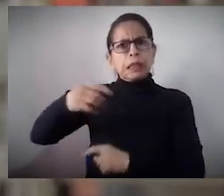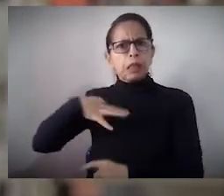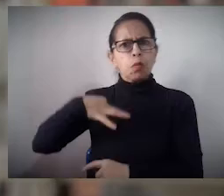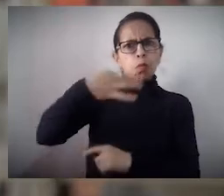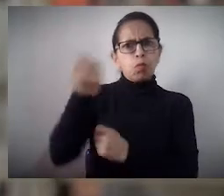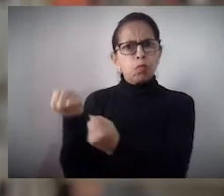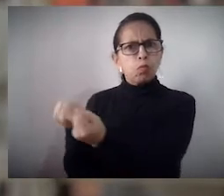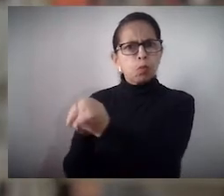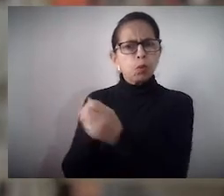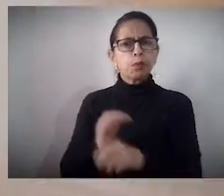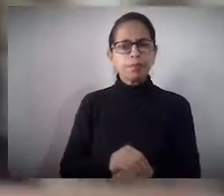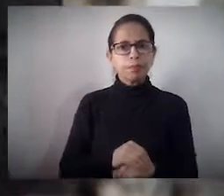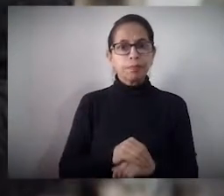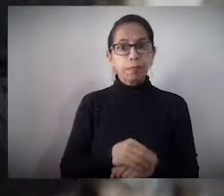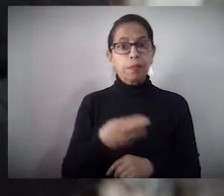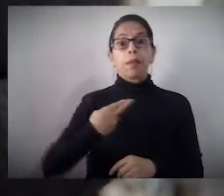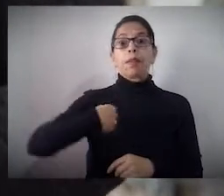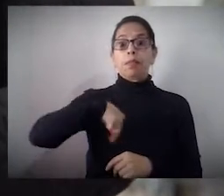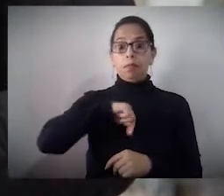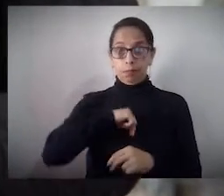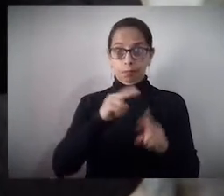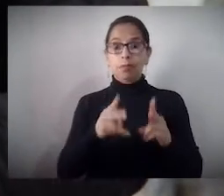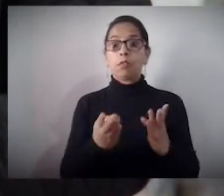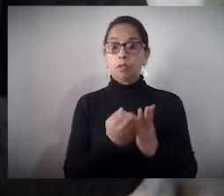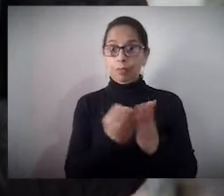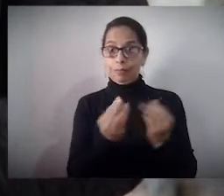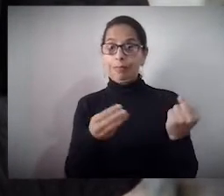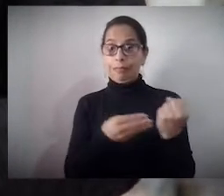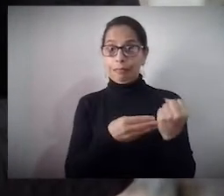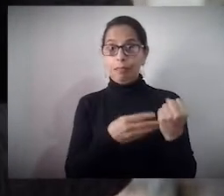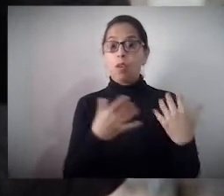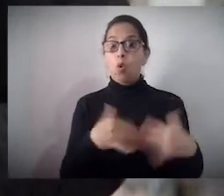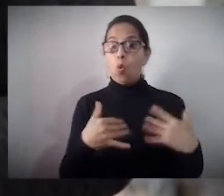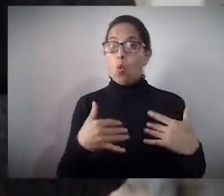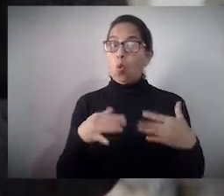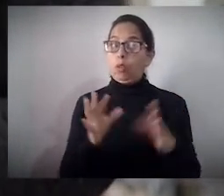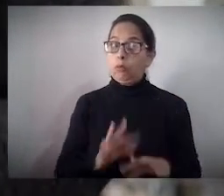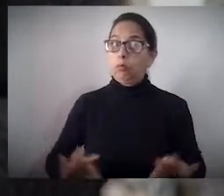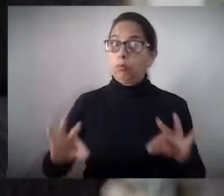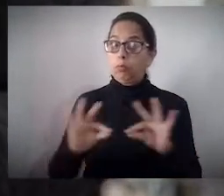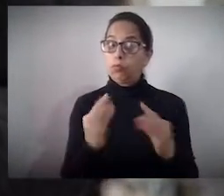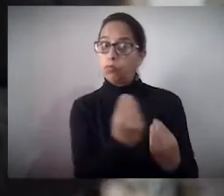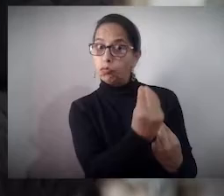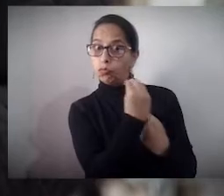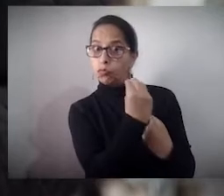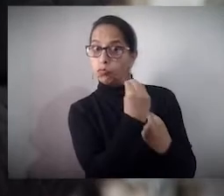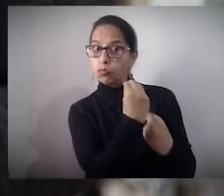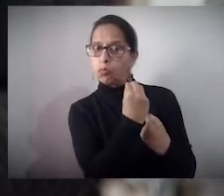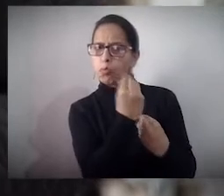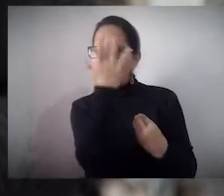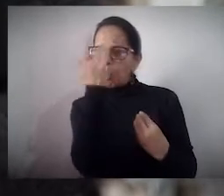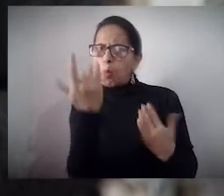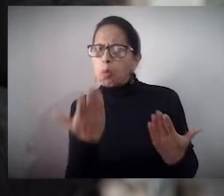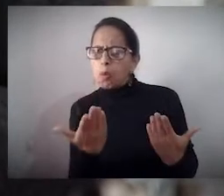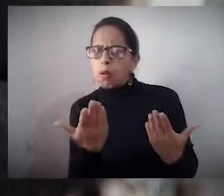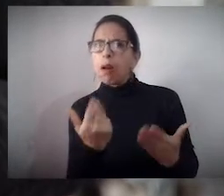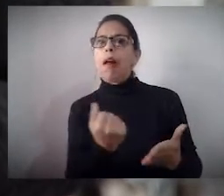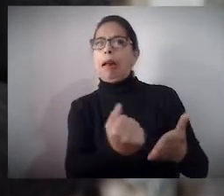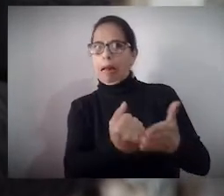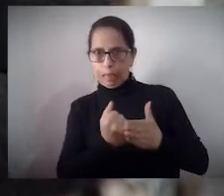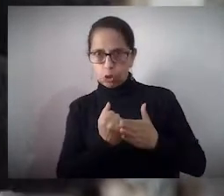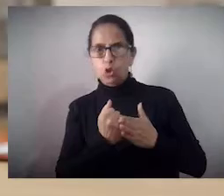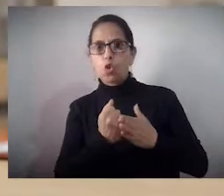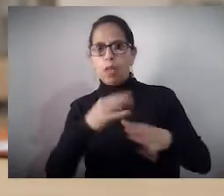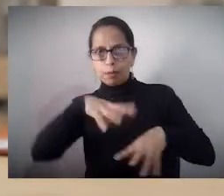sector necesita moda sostenible. Para nosotros los aprendices SENA es muy importante recibir esta información porque creo que nos